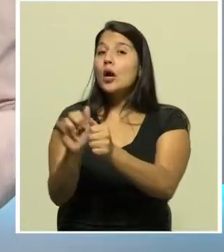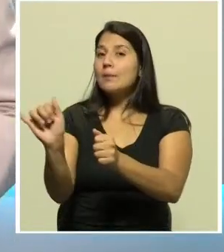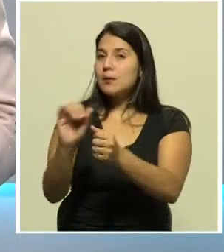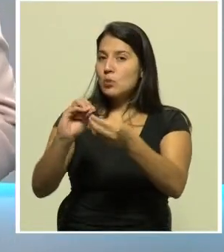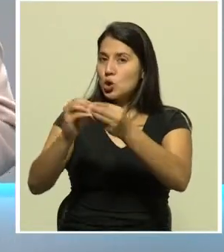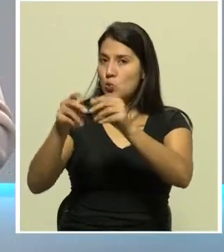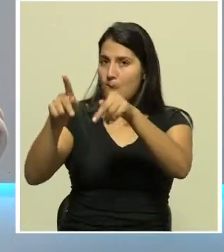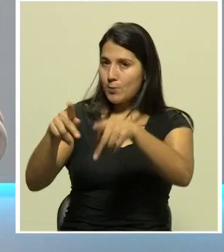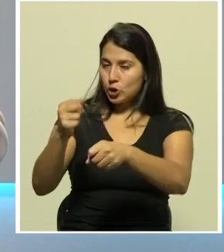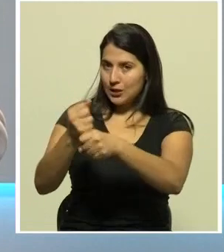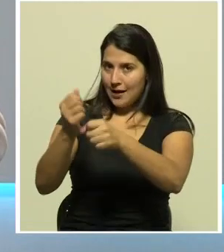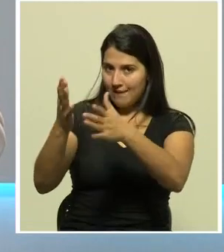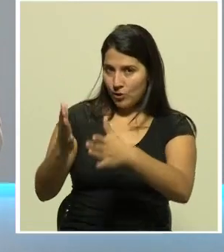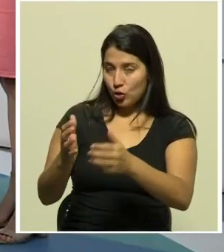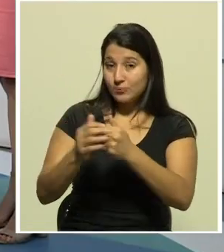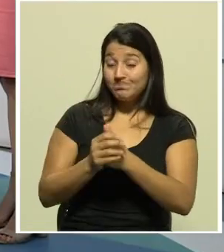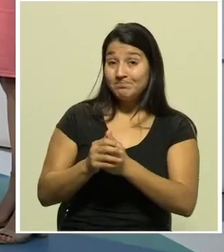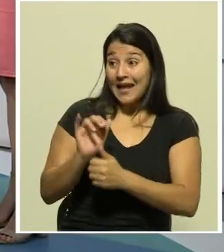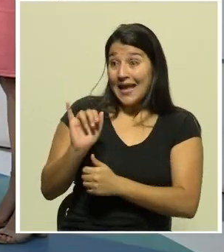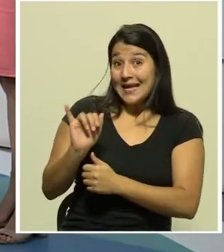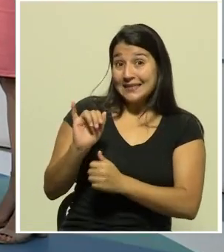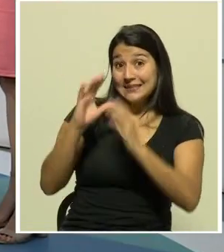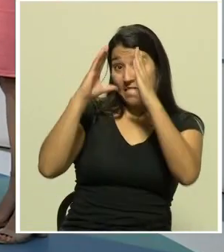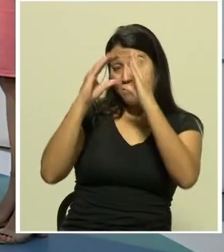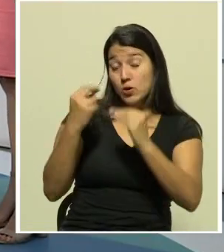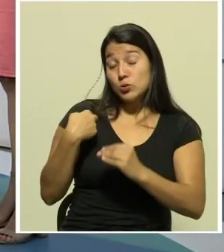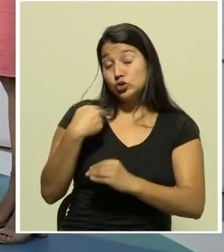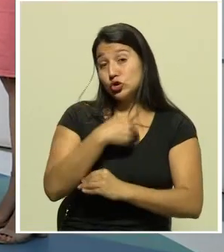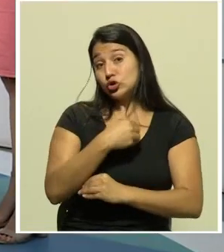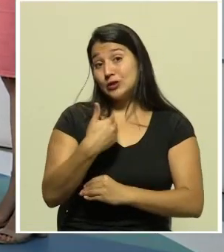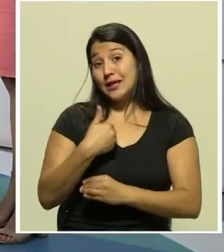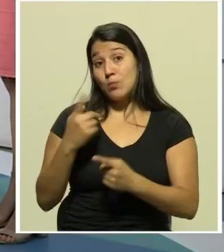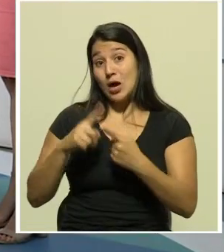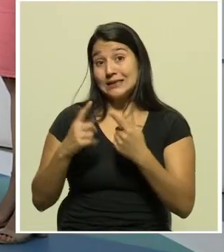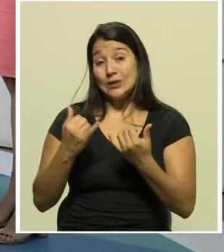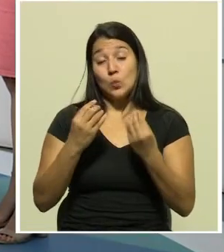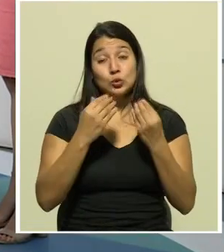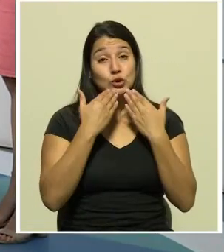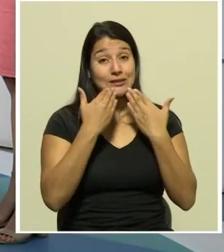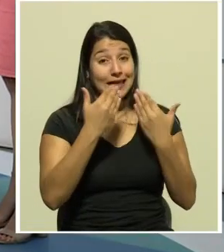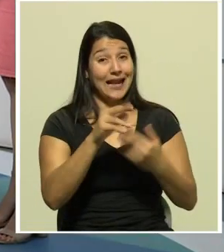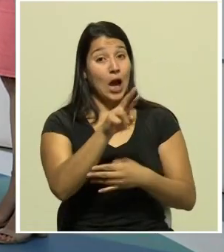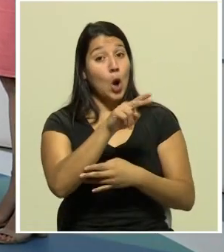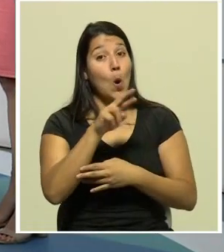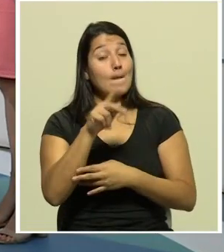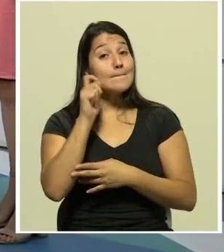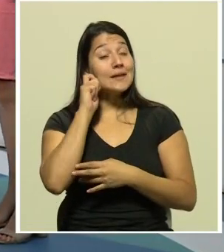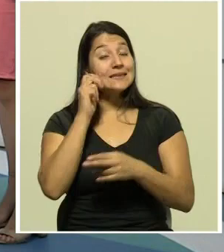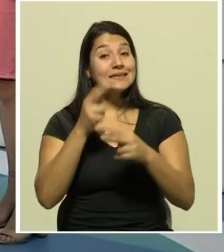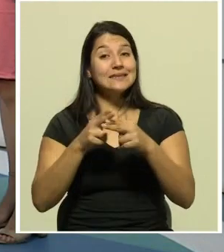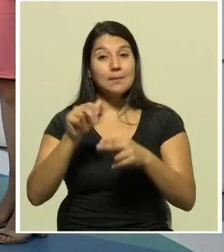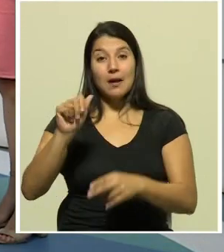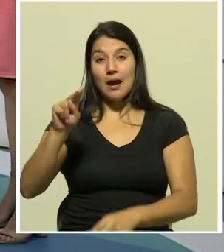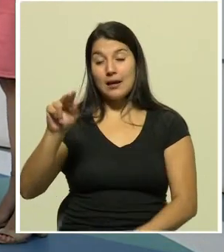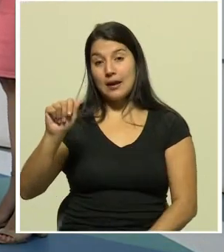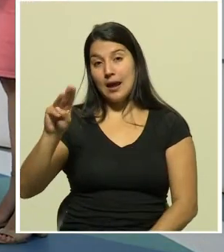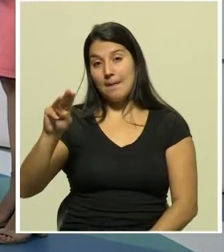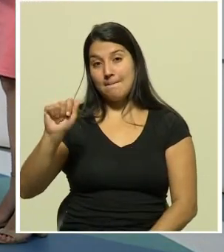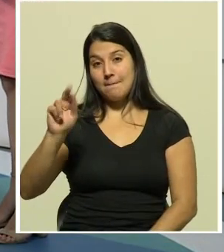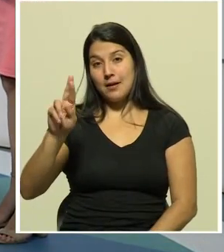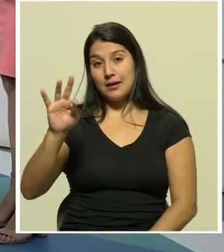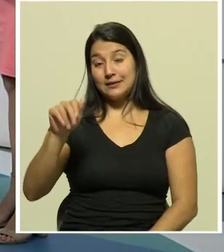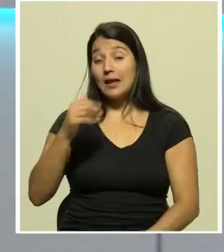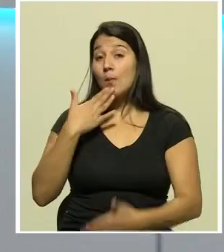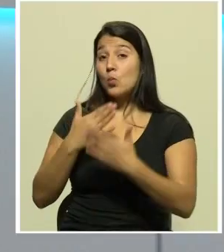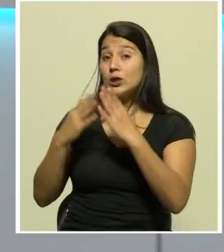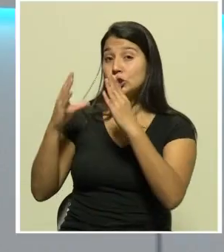Don Ernesto y amigos televidentes, es la información que tenemos de momento. Muchísimas gracias a nuestra compañera Ana Martaz. Buenas noches, gracias.